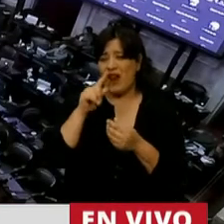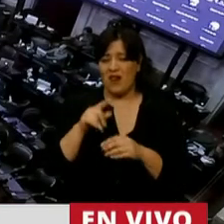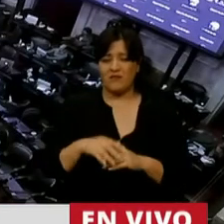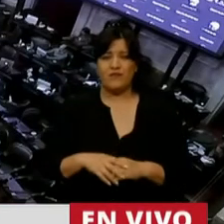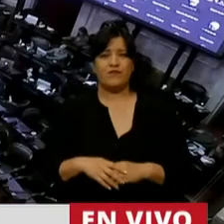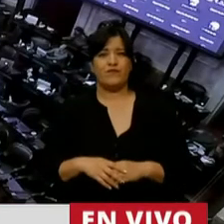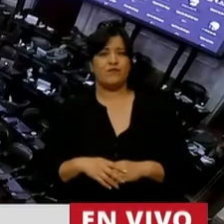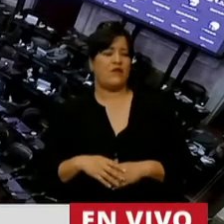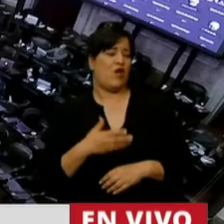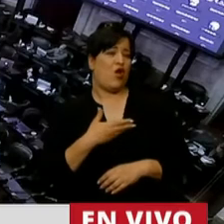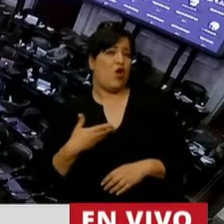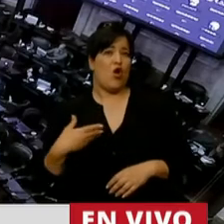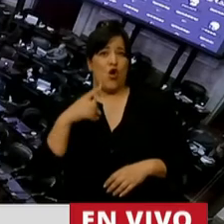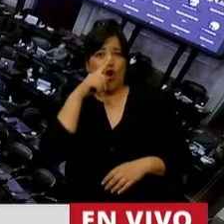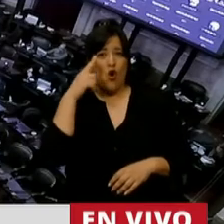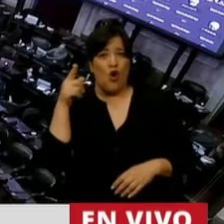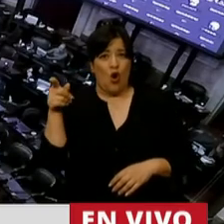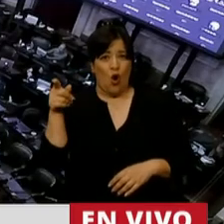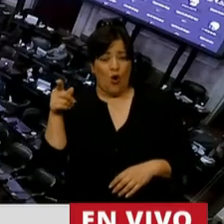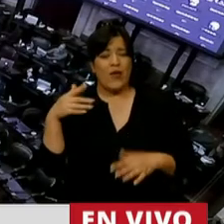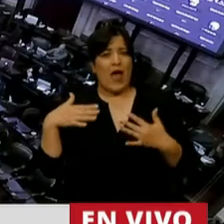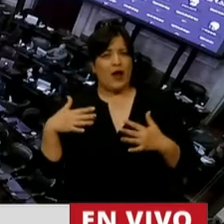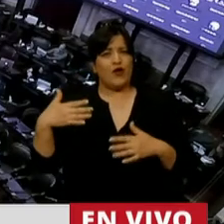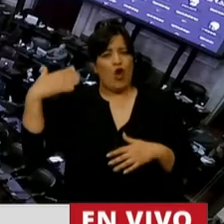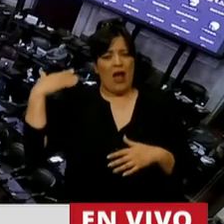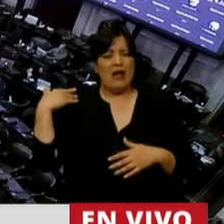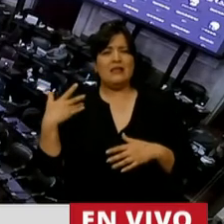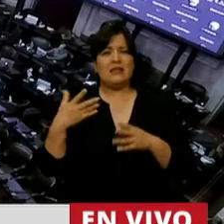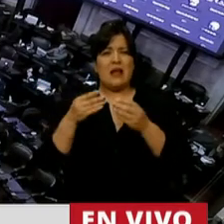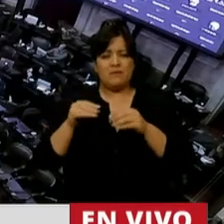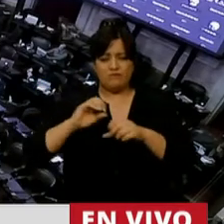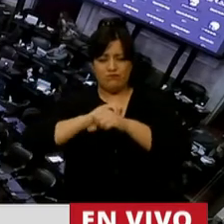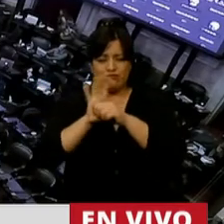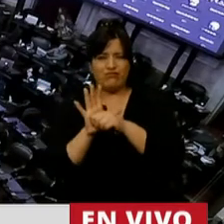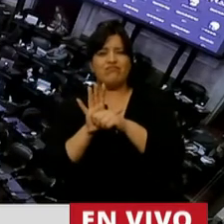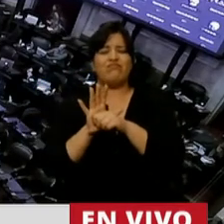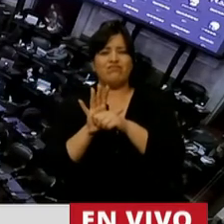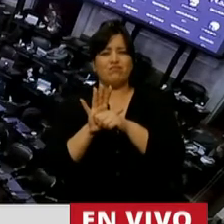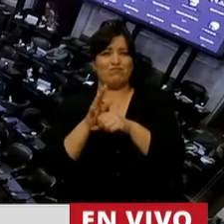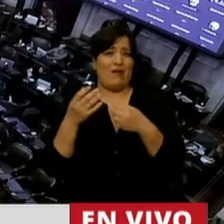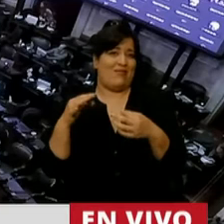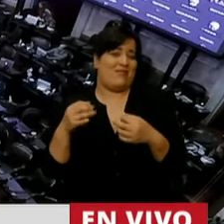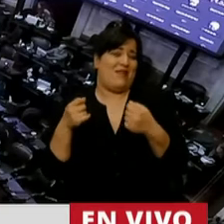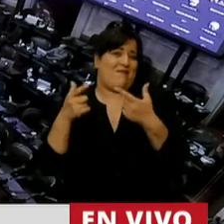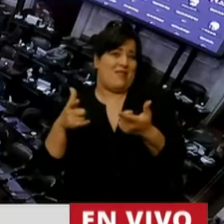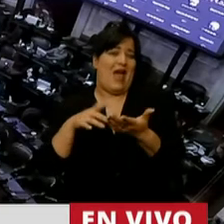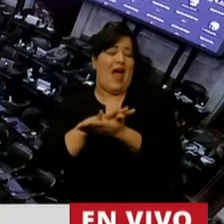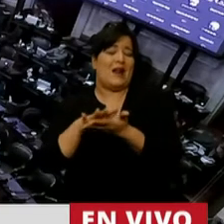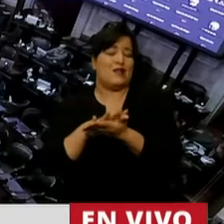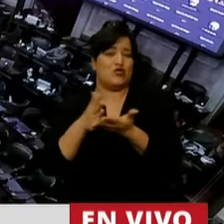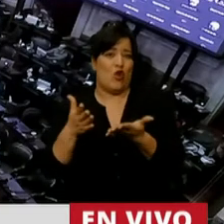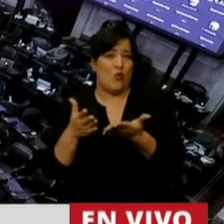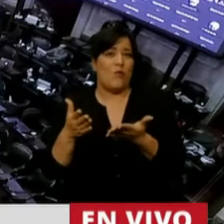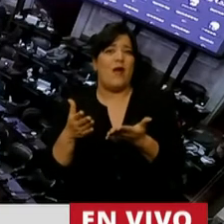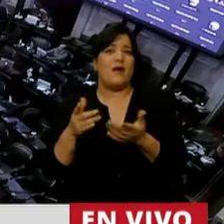El gobierno tuvo un acierto inicial en la pandemia para resolver un defecto propio del neoliberalismo que